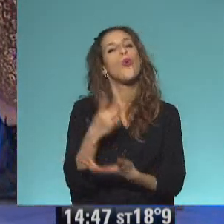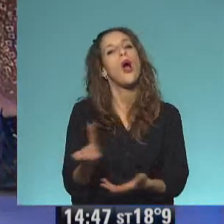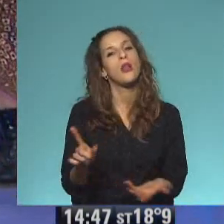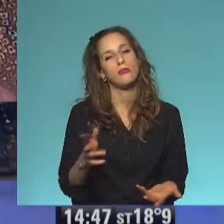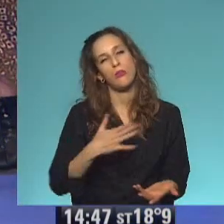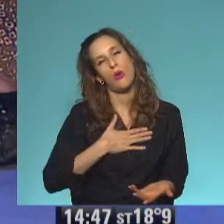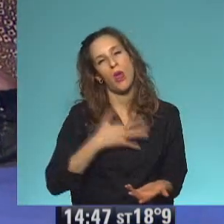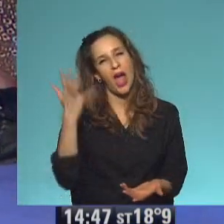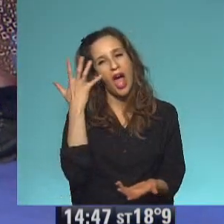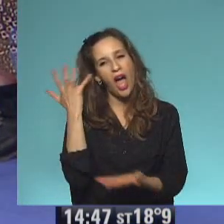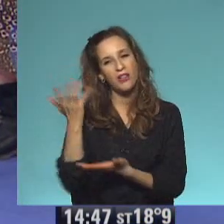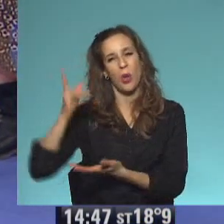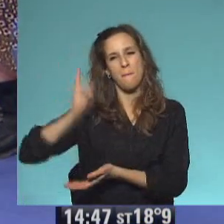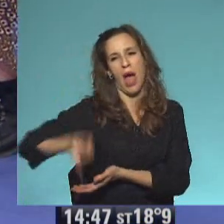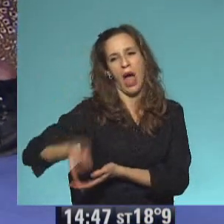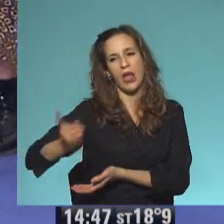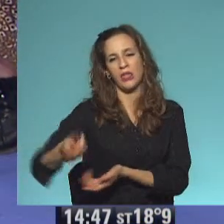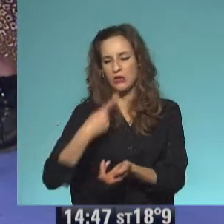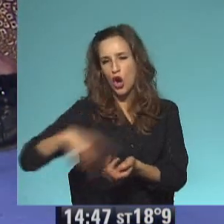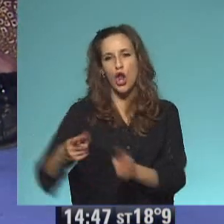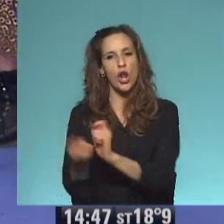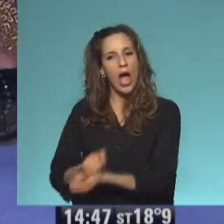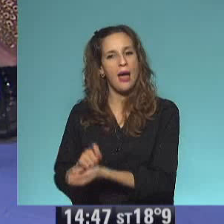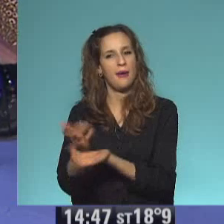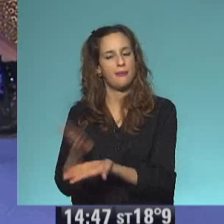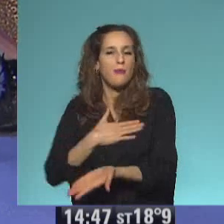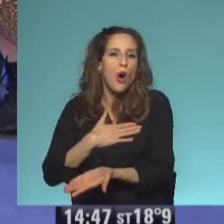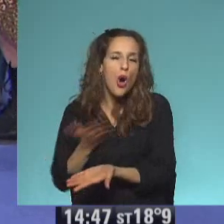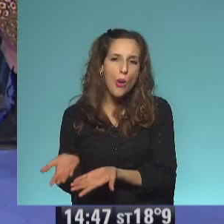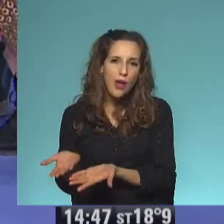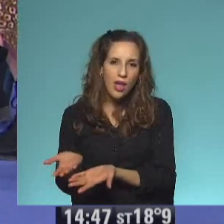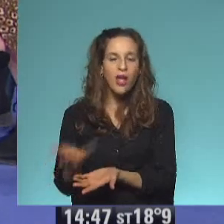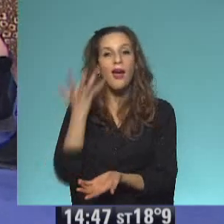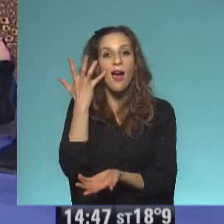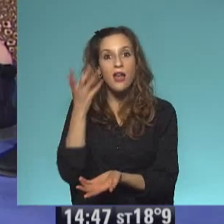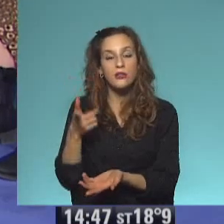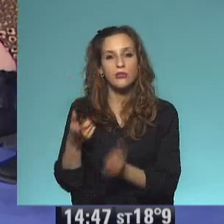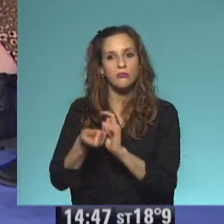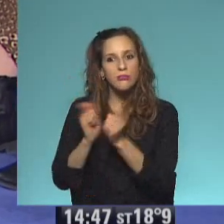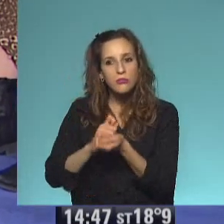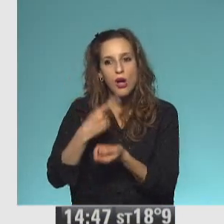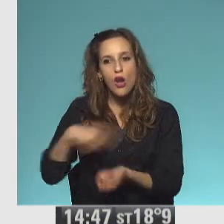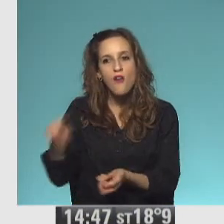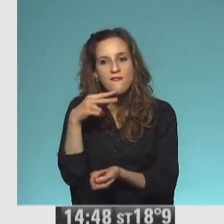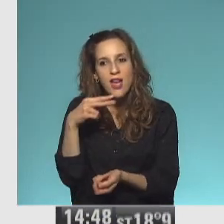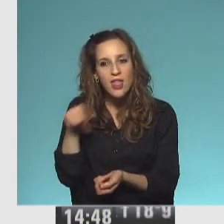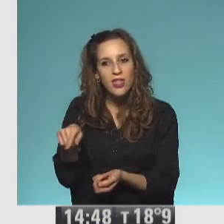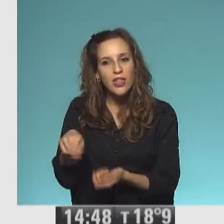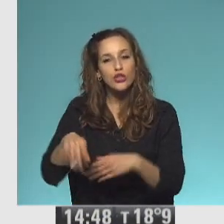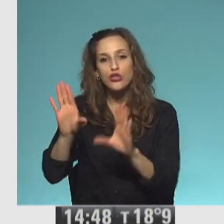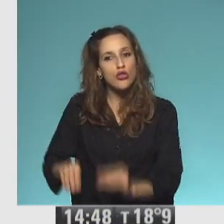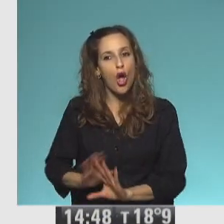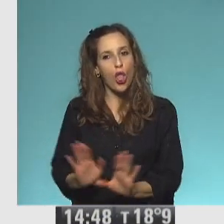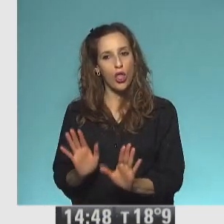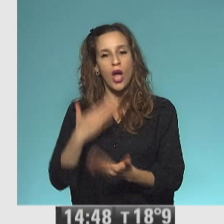lo cambió de color. ¿Lo cambió de color y a qué color lo cambió? El color verde. Lo puso color verde. Ahí está la página donde lo pone color verde con su palabra